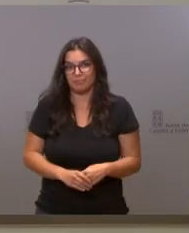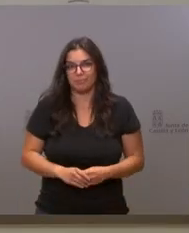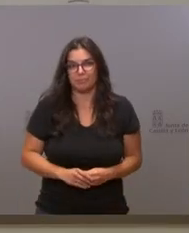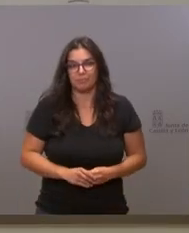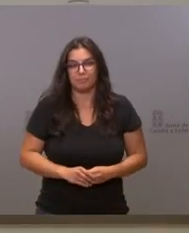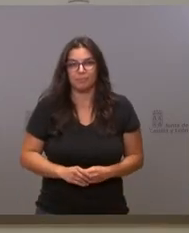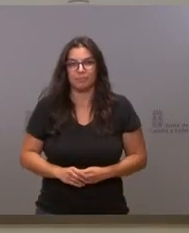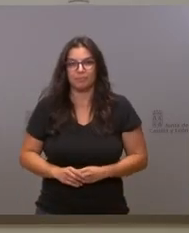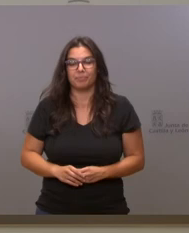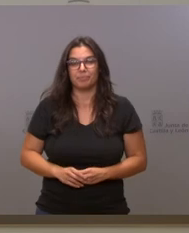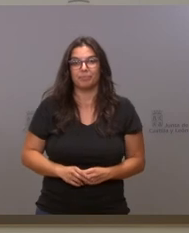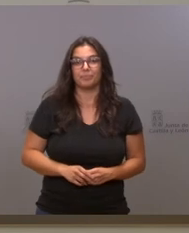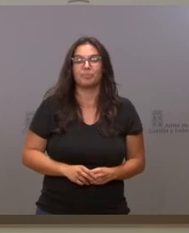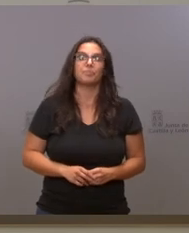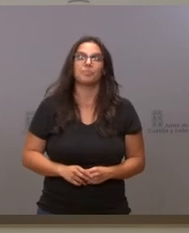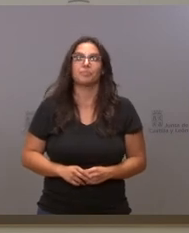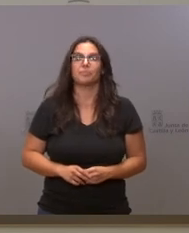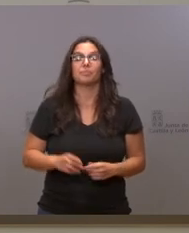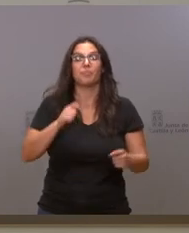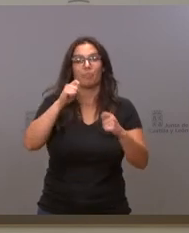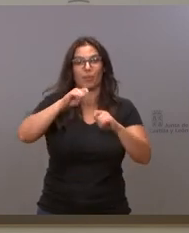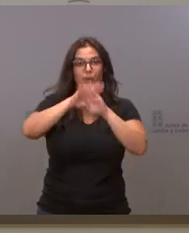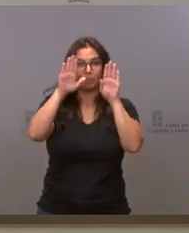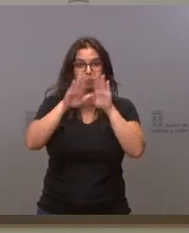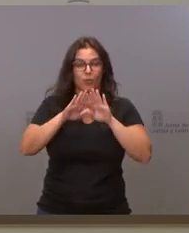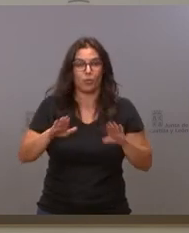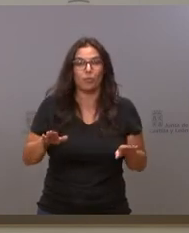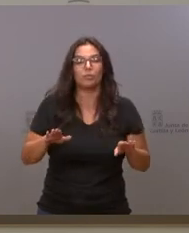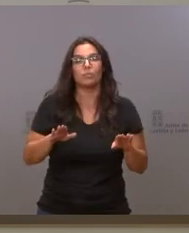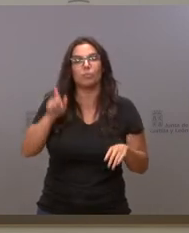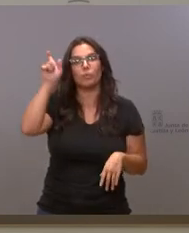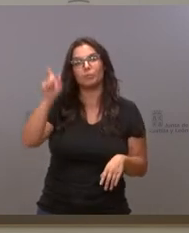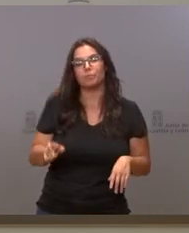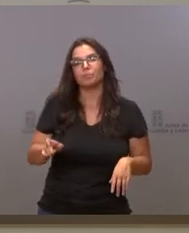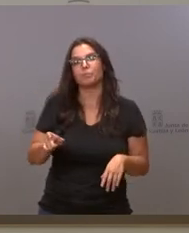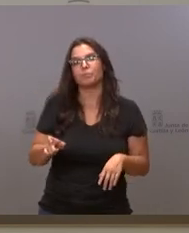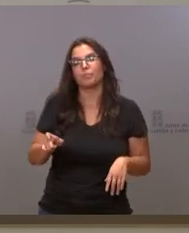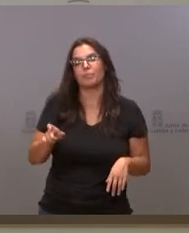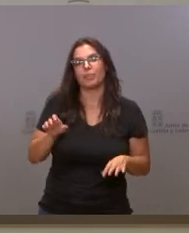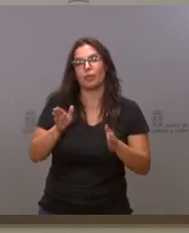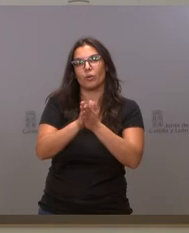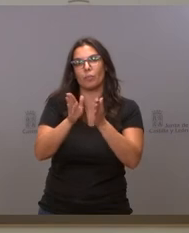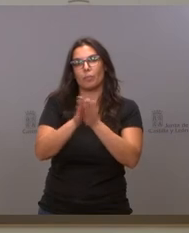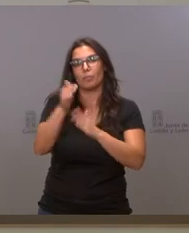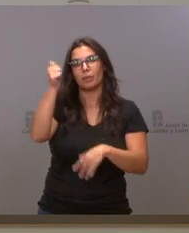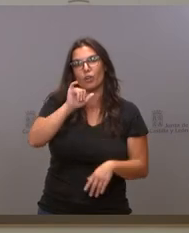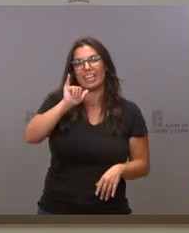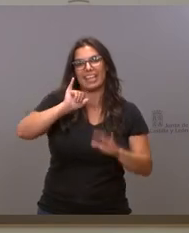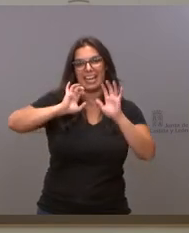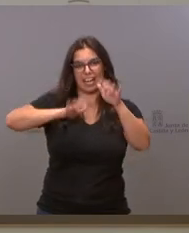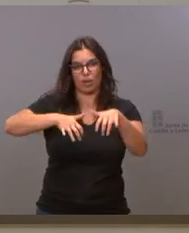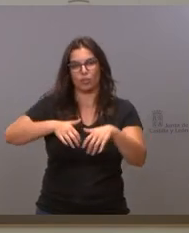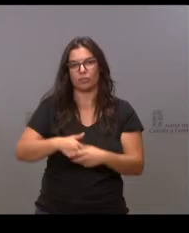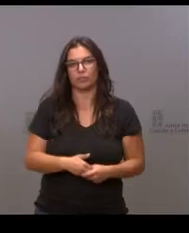Pues vamos a cerrar este capítulo de preguntas con nuestro compañero Carlos Domínguez de Ileón Adelante